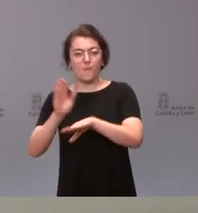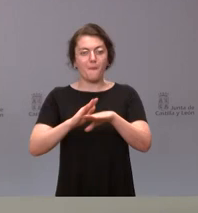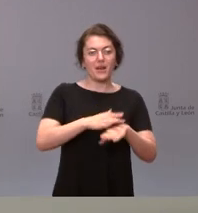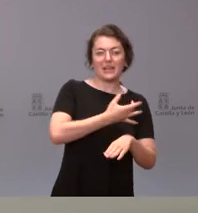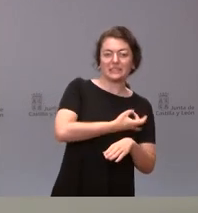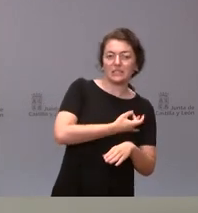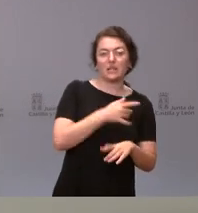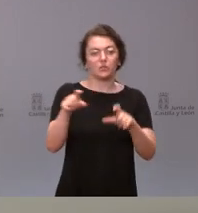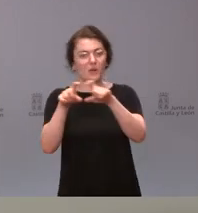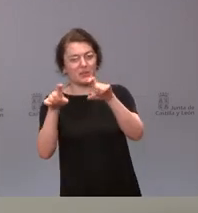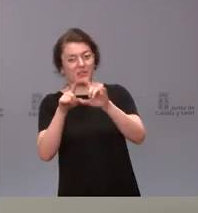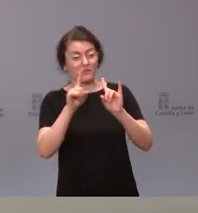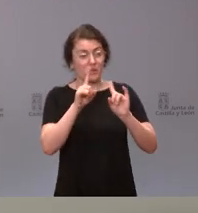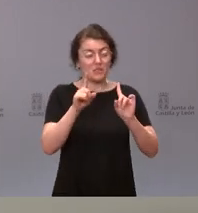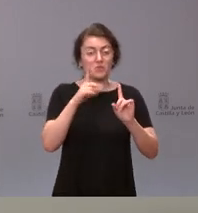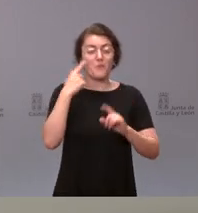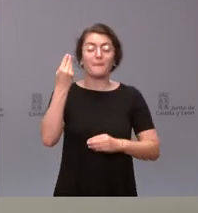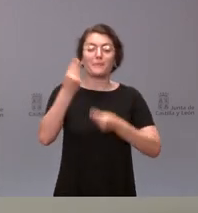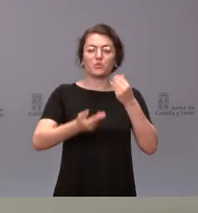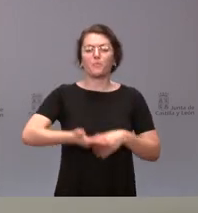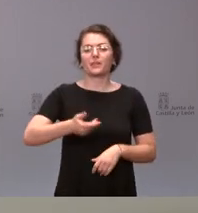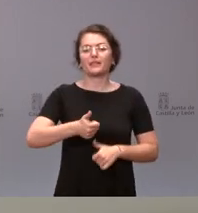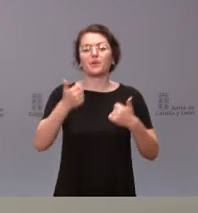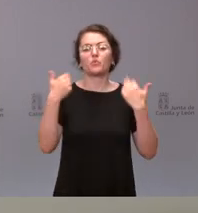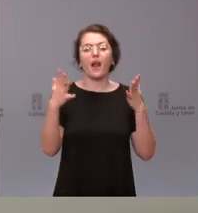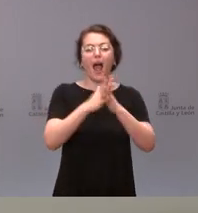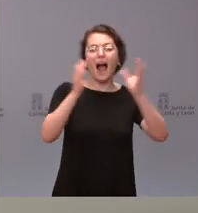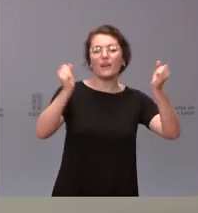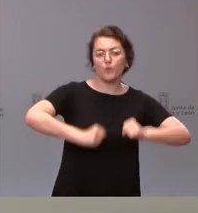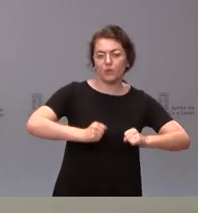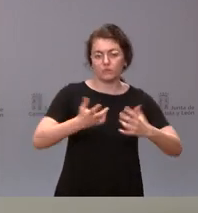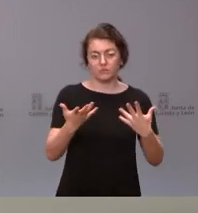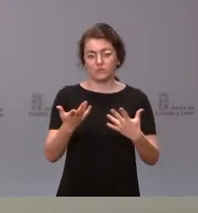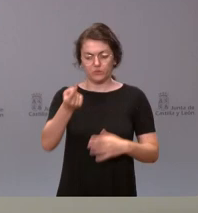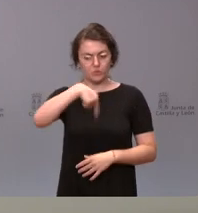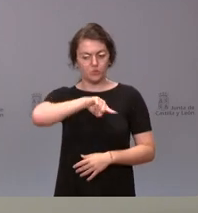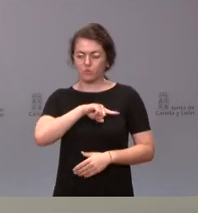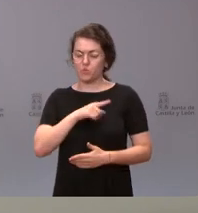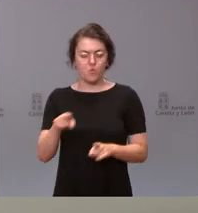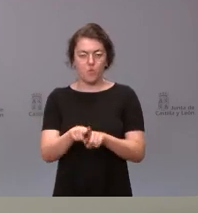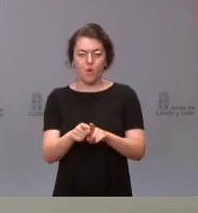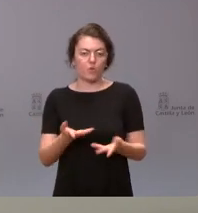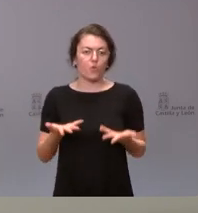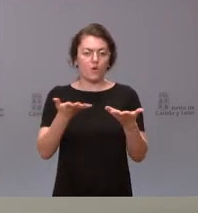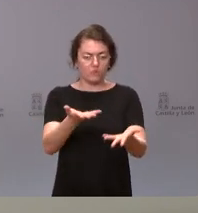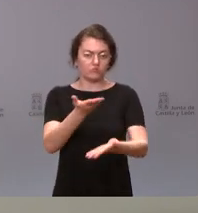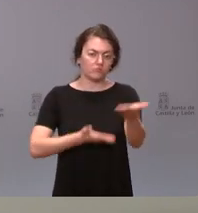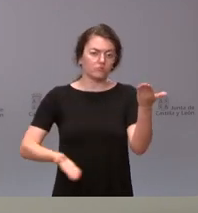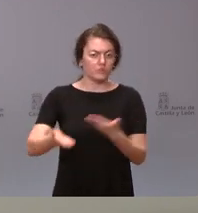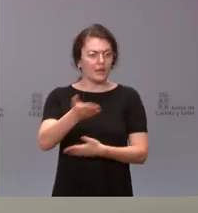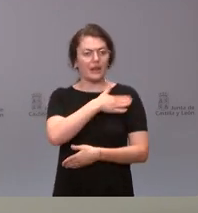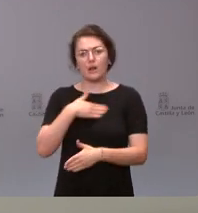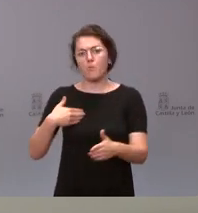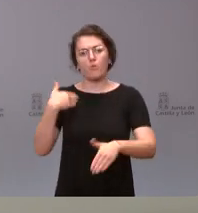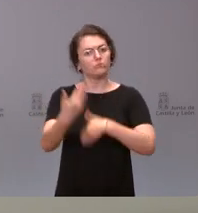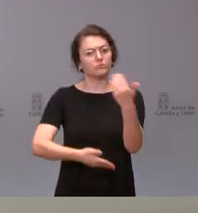Yo creo que lo más importante del diálogo social es alcanzar acuerdos y sobre esto nuestra mano sigue tendida y queremos seguir alcanzándolos. Esto me parece lo más relevante